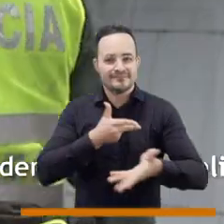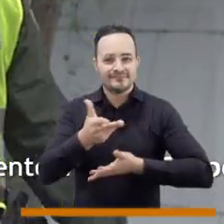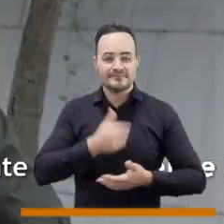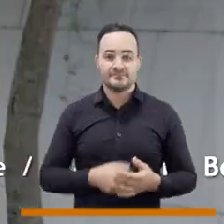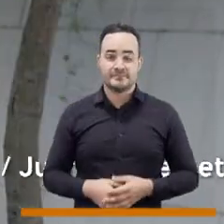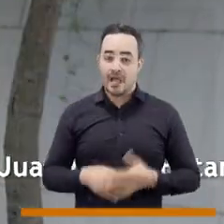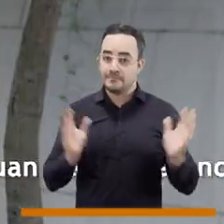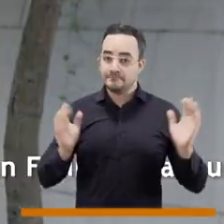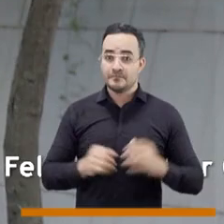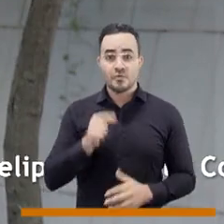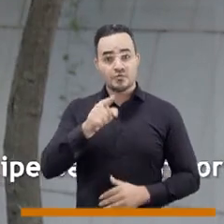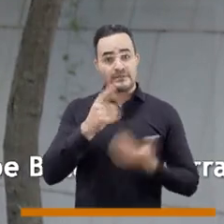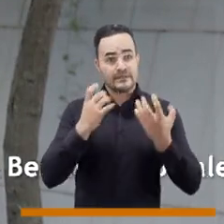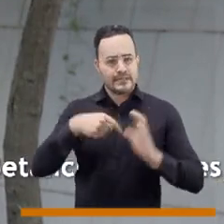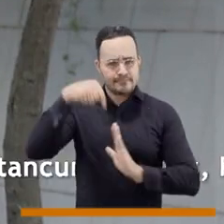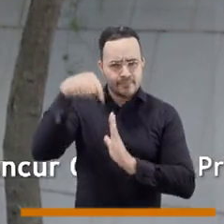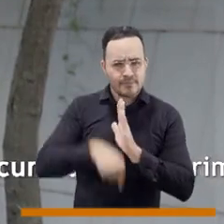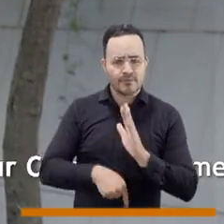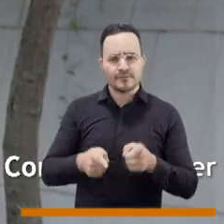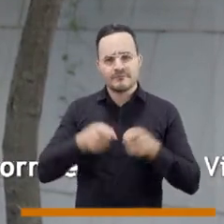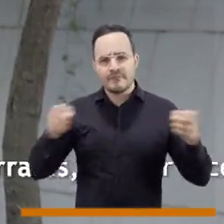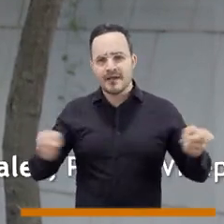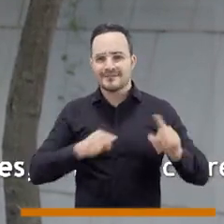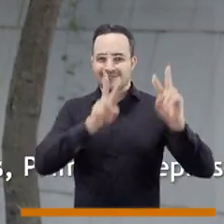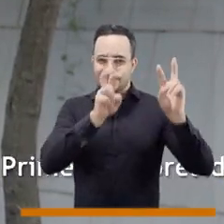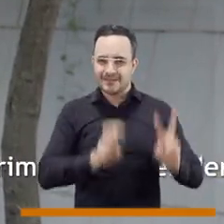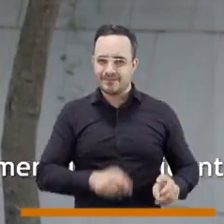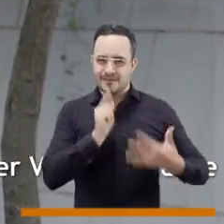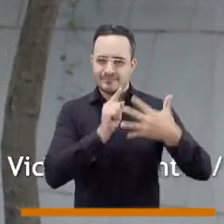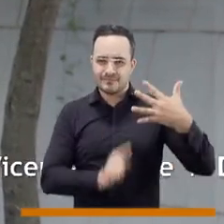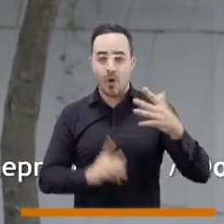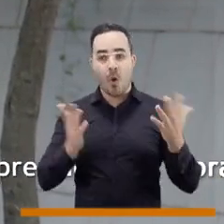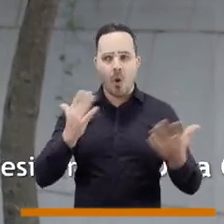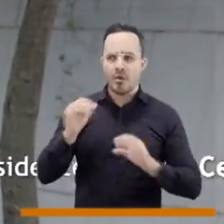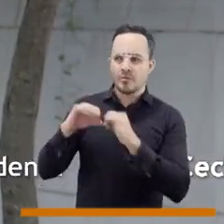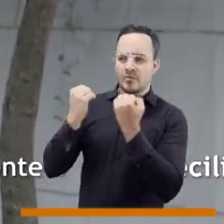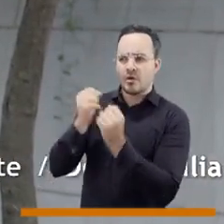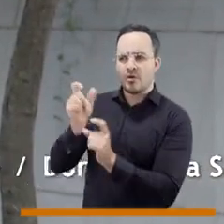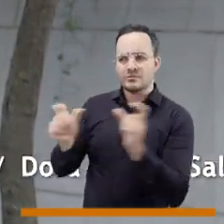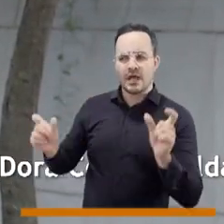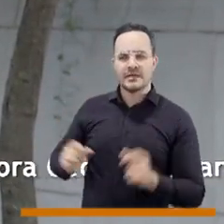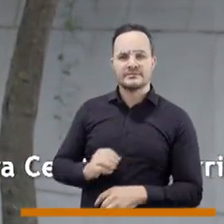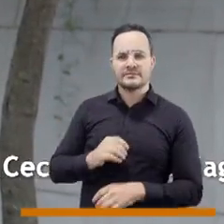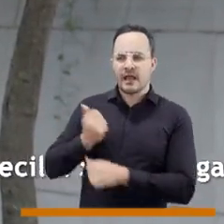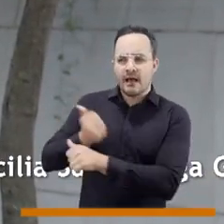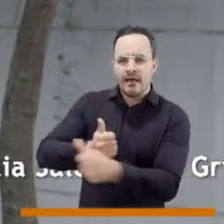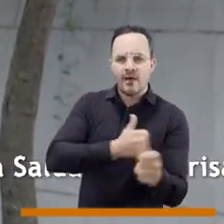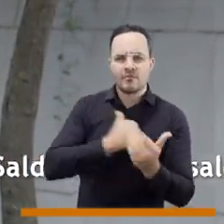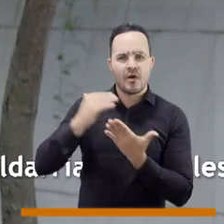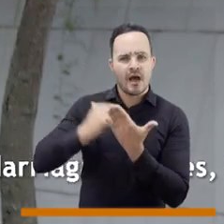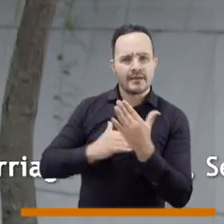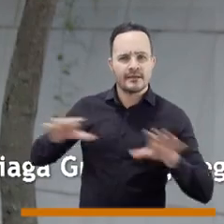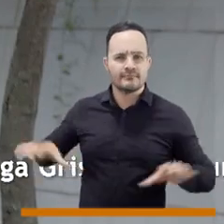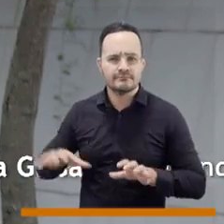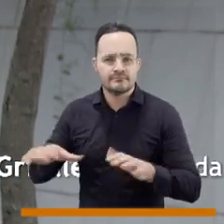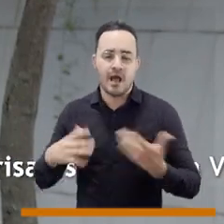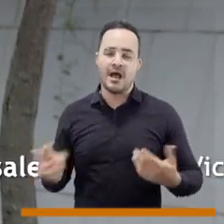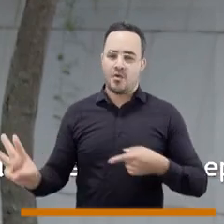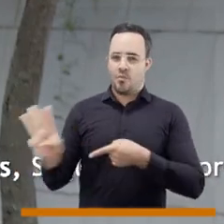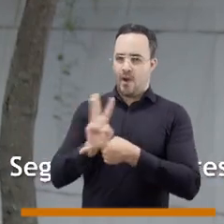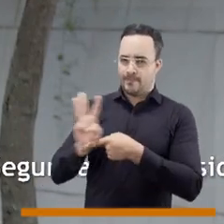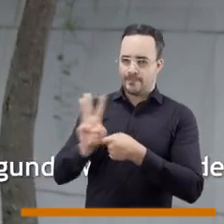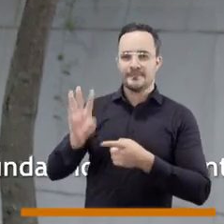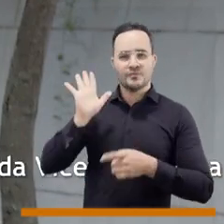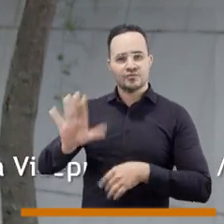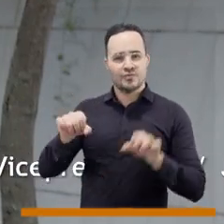aquí, de acuerdo, ustedes pueden tener en extenso más información de estos temas y la agenda de los 21